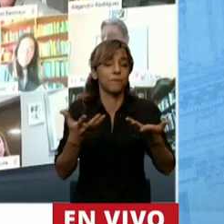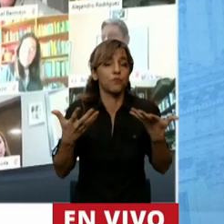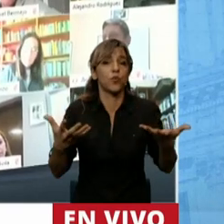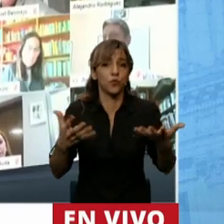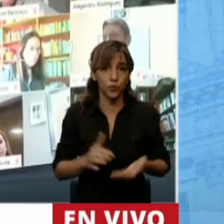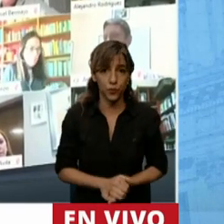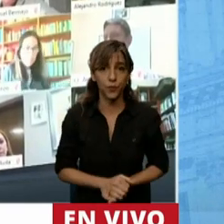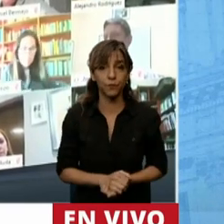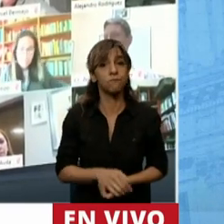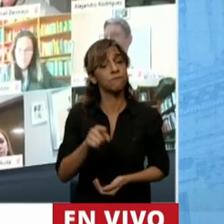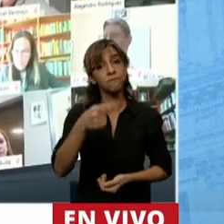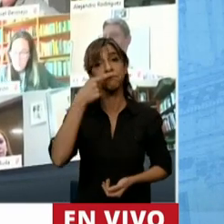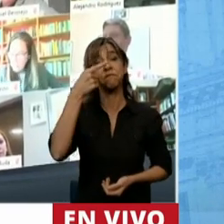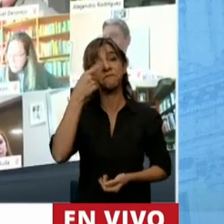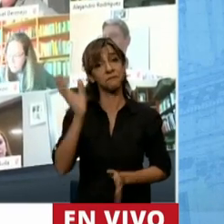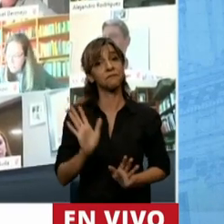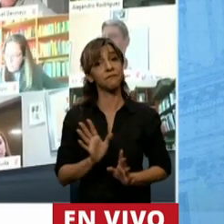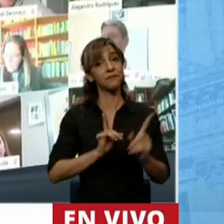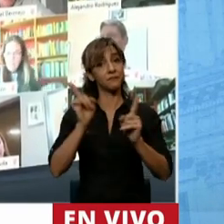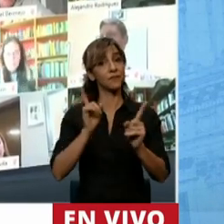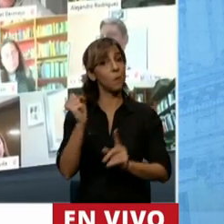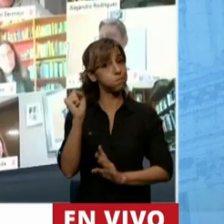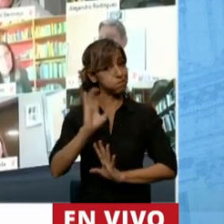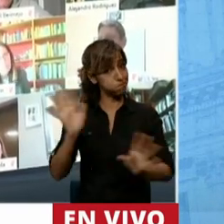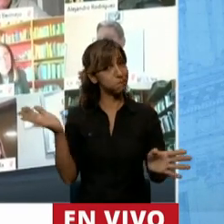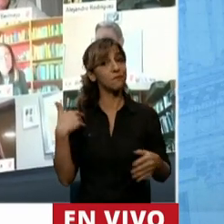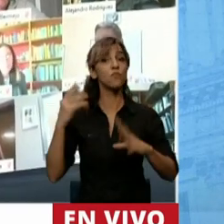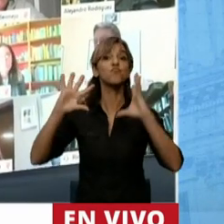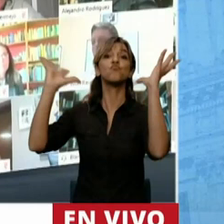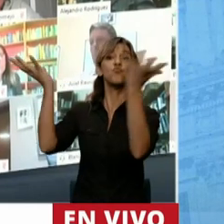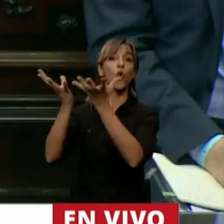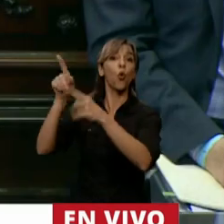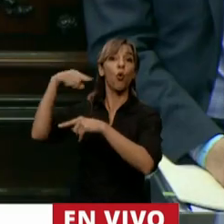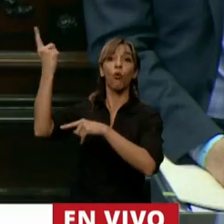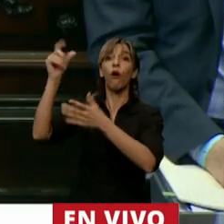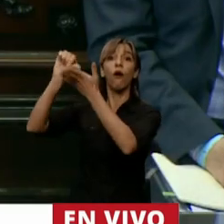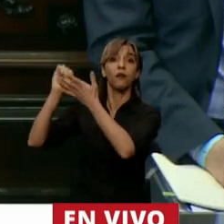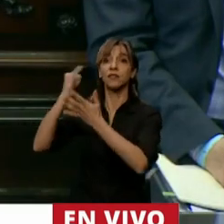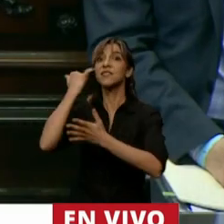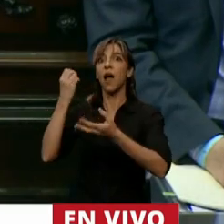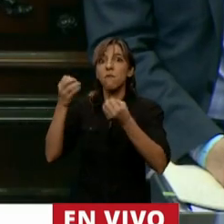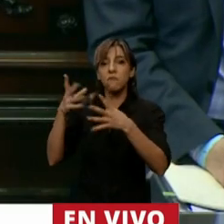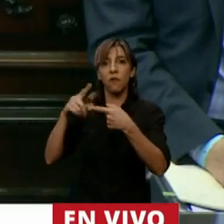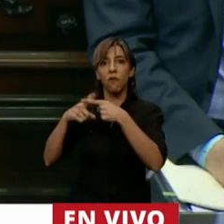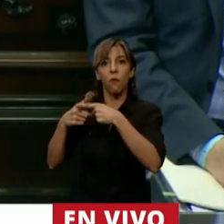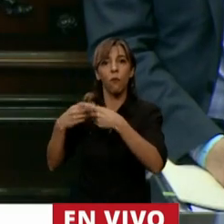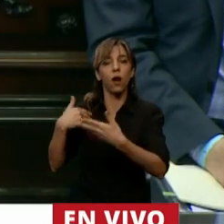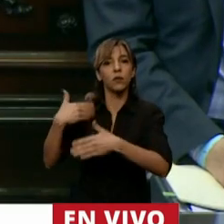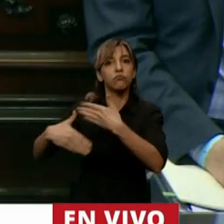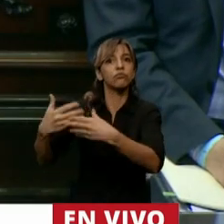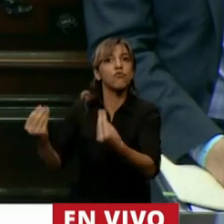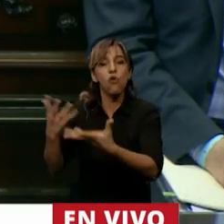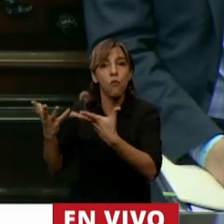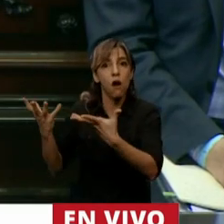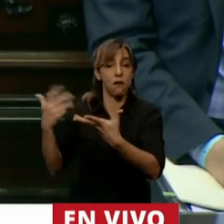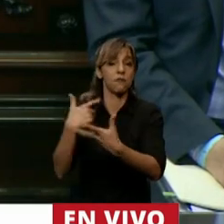son muy interesantes ya hay parte de esos debates que se están dando en el resto del mundo y yo creo que la Argentina tiene que